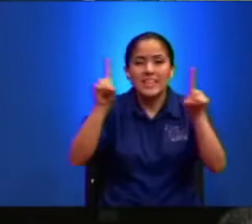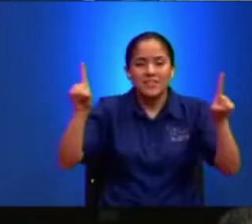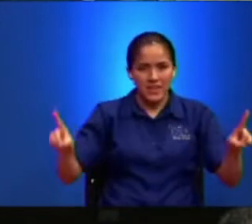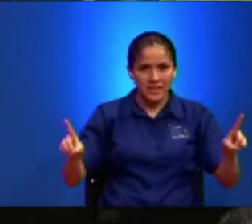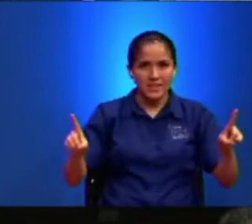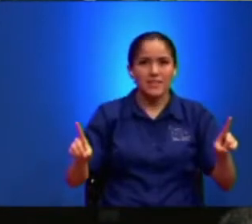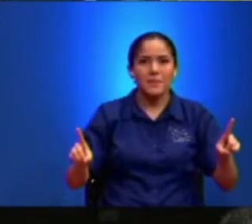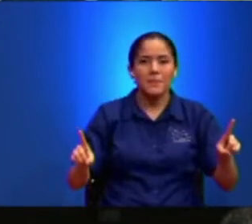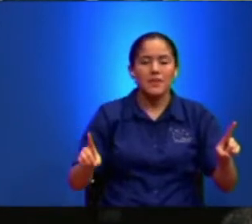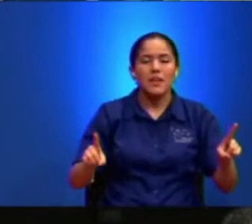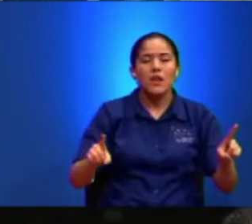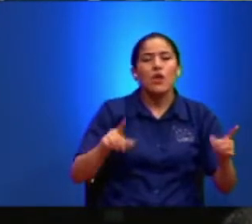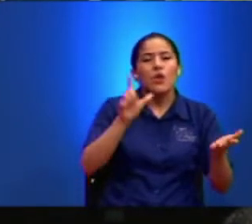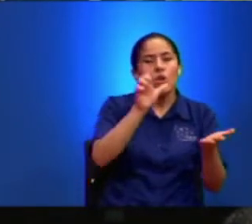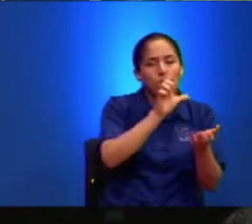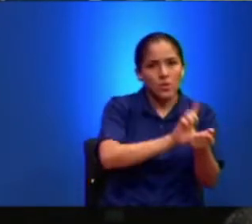Dice Nada